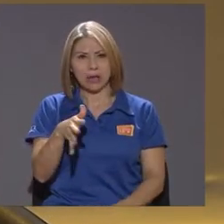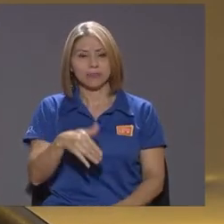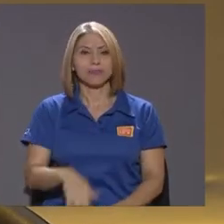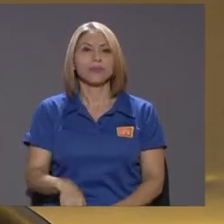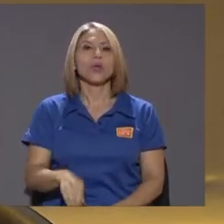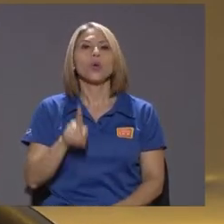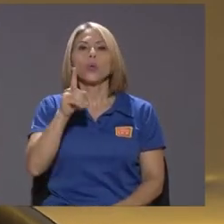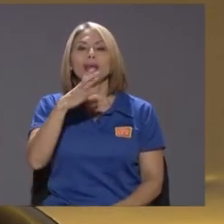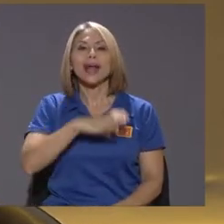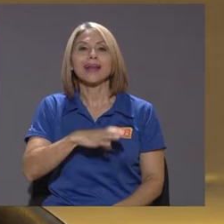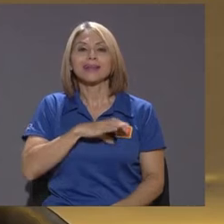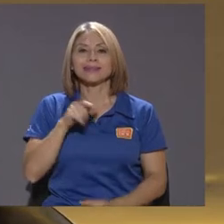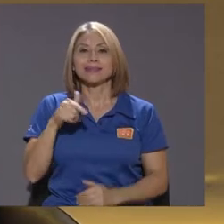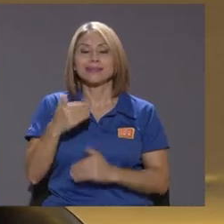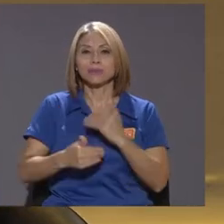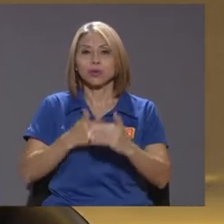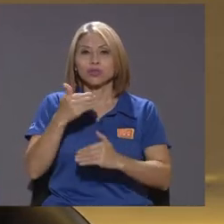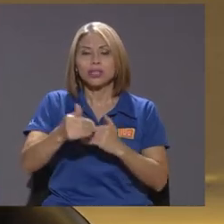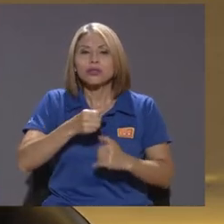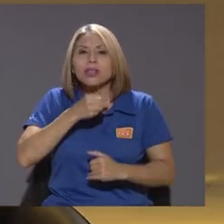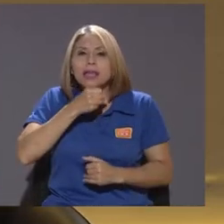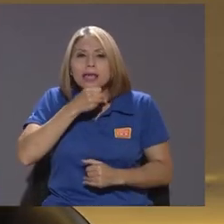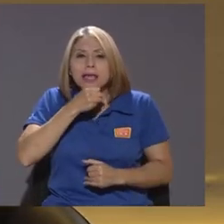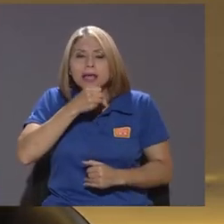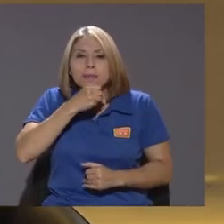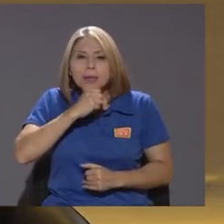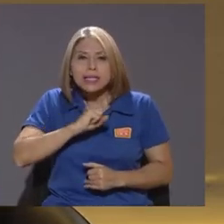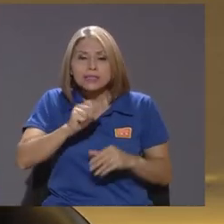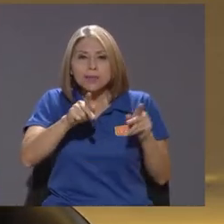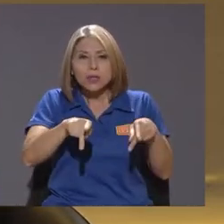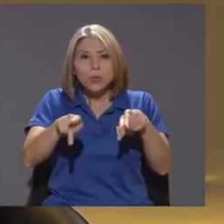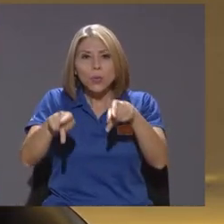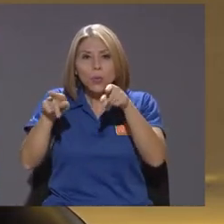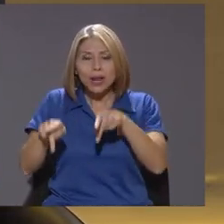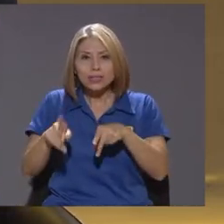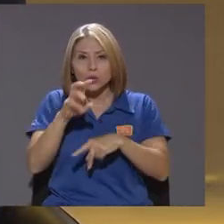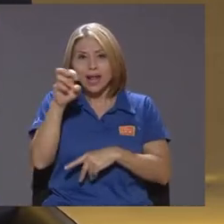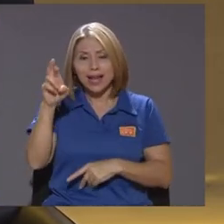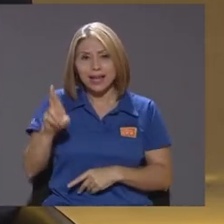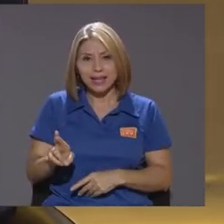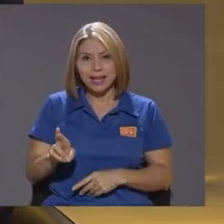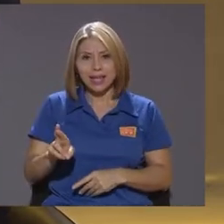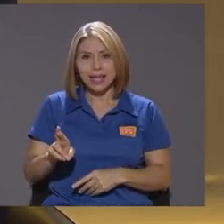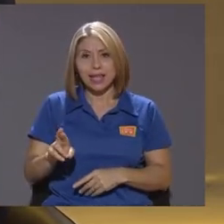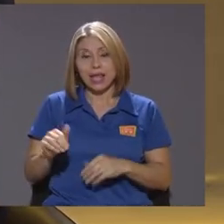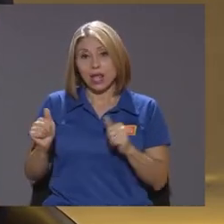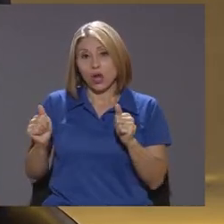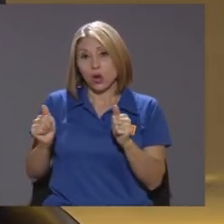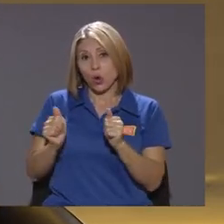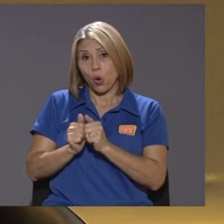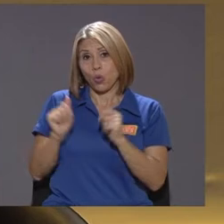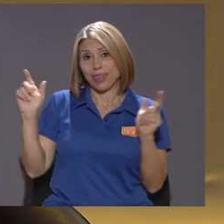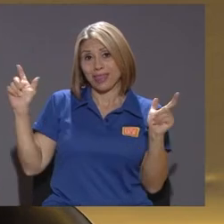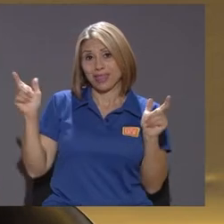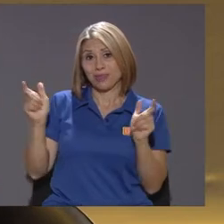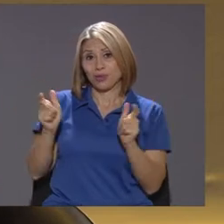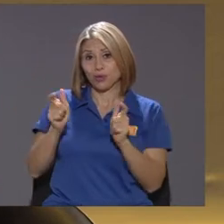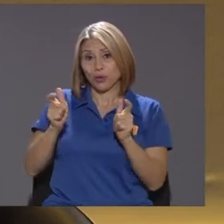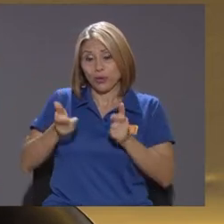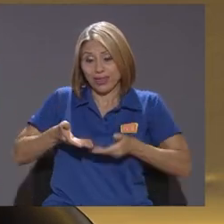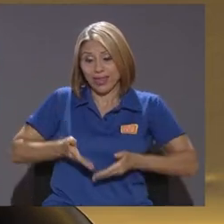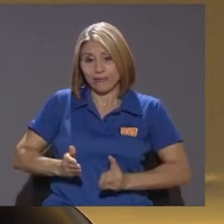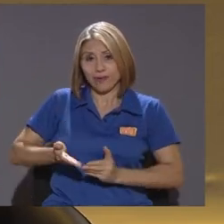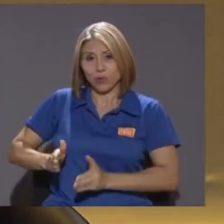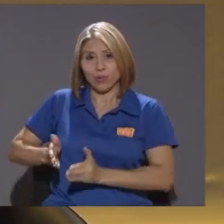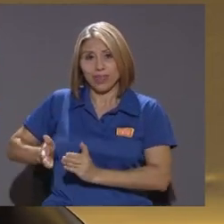característica de este proceso de envejecimiento poblacional es que junto con la disminución de la fecundidad ha habido